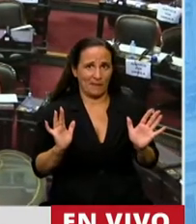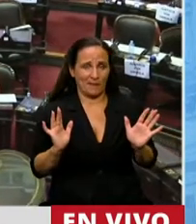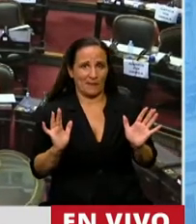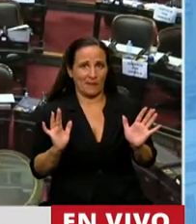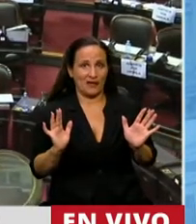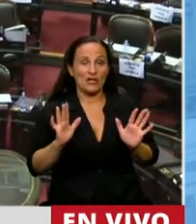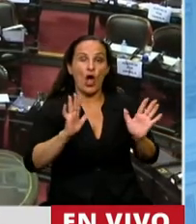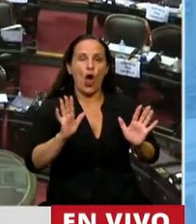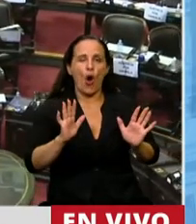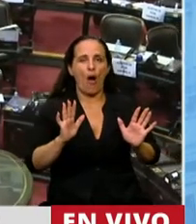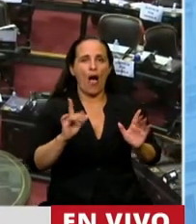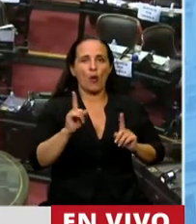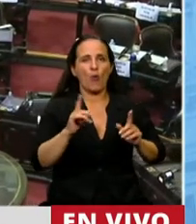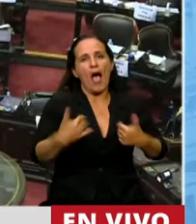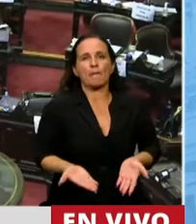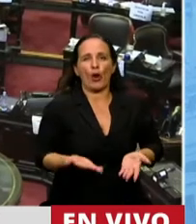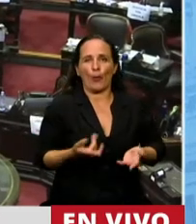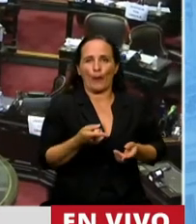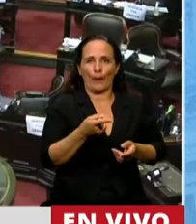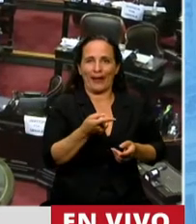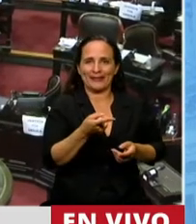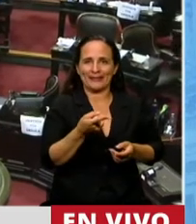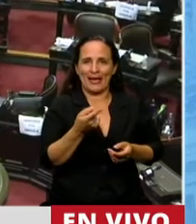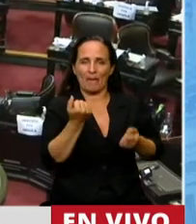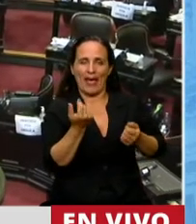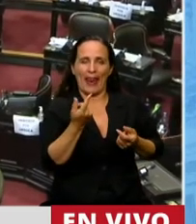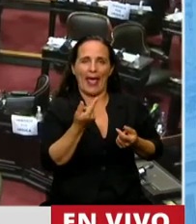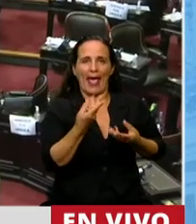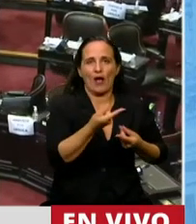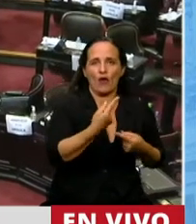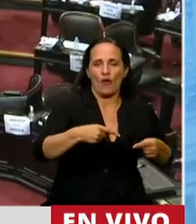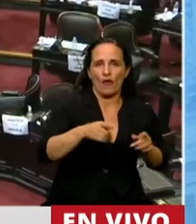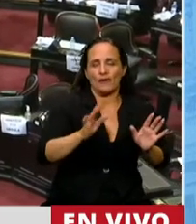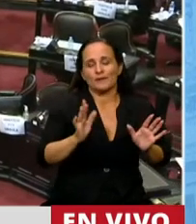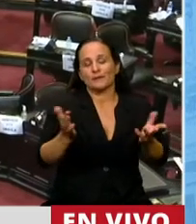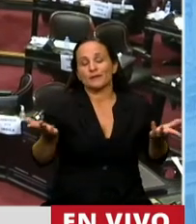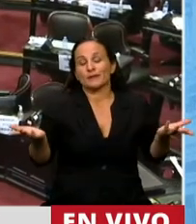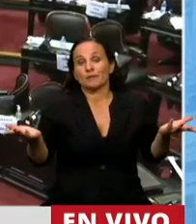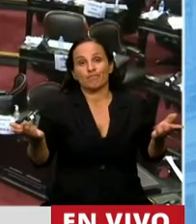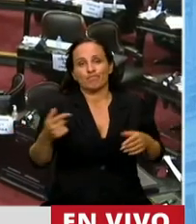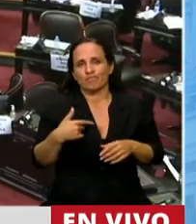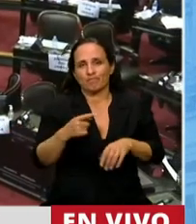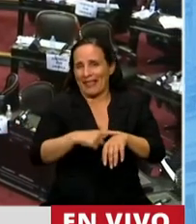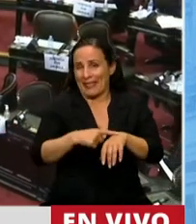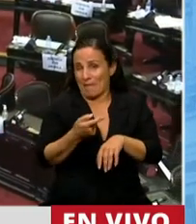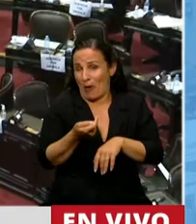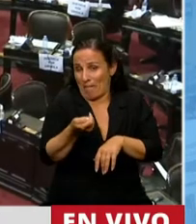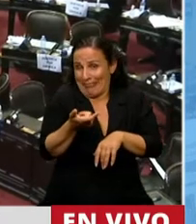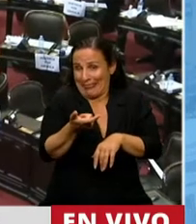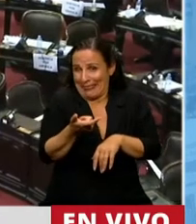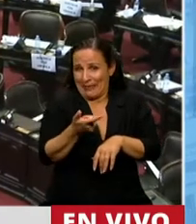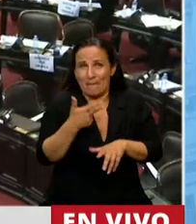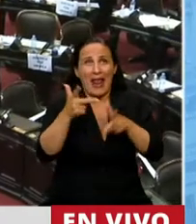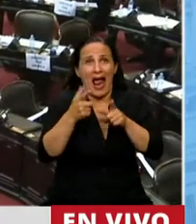a la especulación, claramente. Digo, esto, tenemos poco tiempo para poder